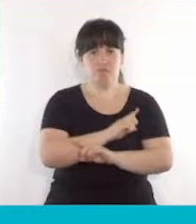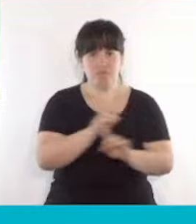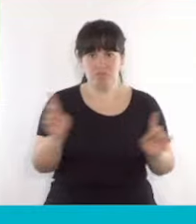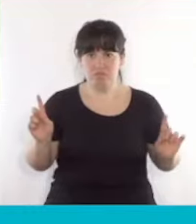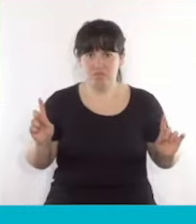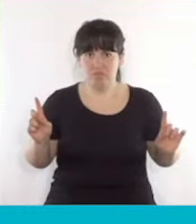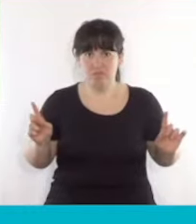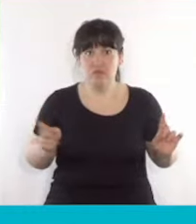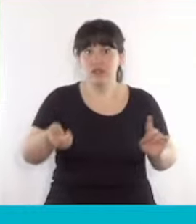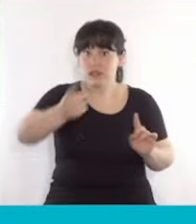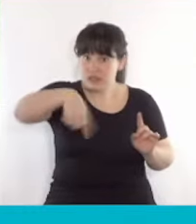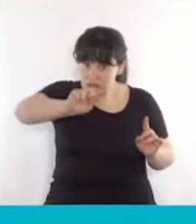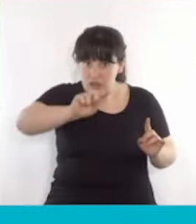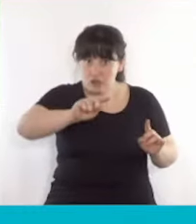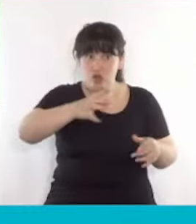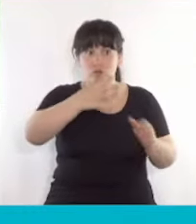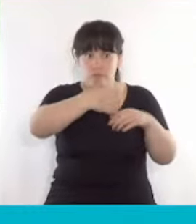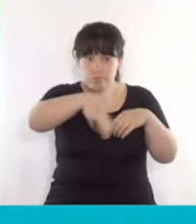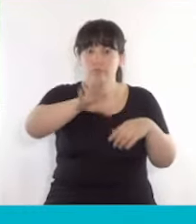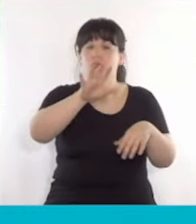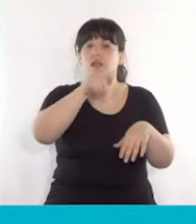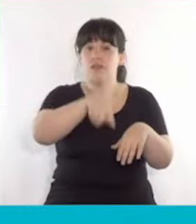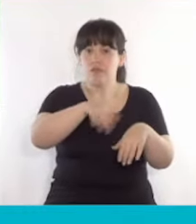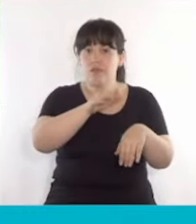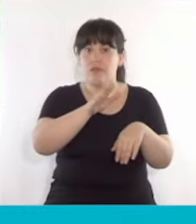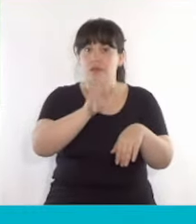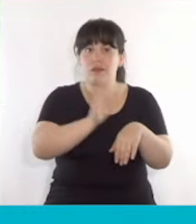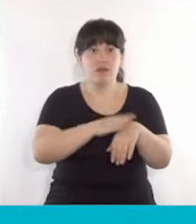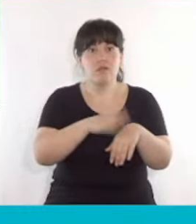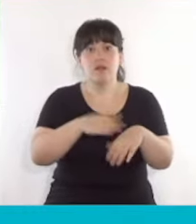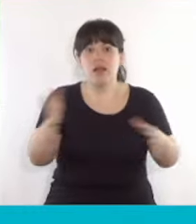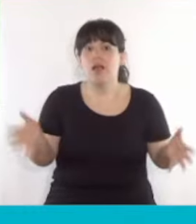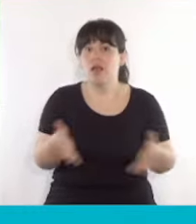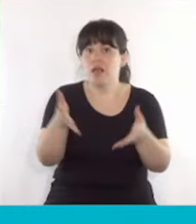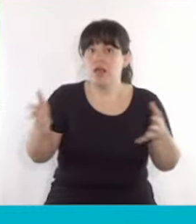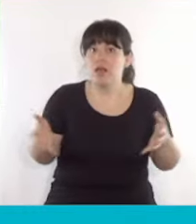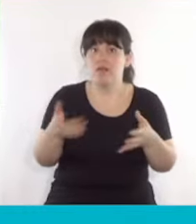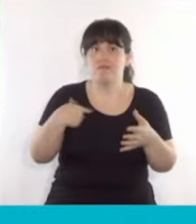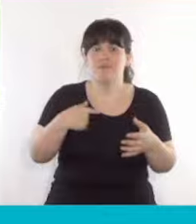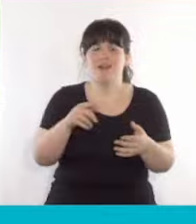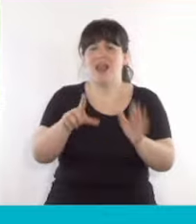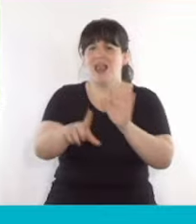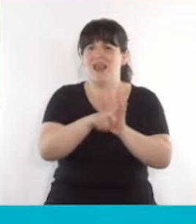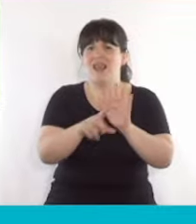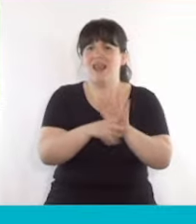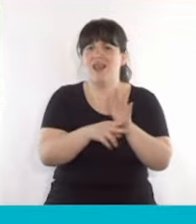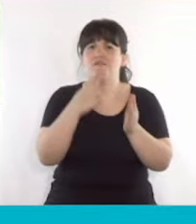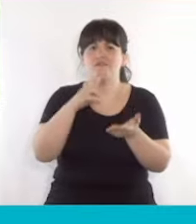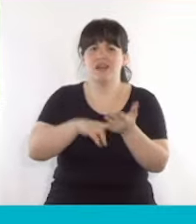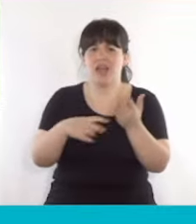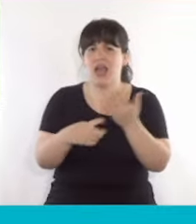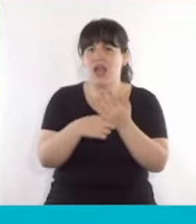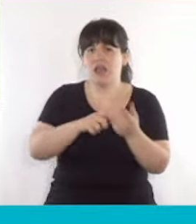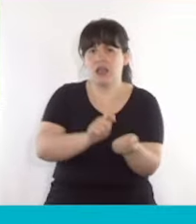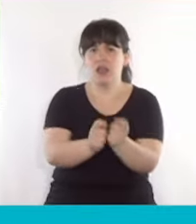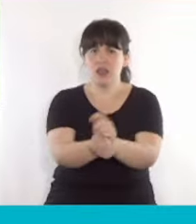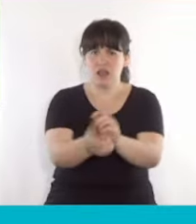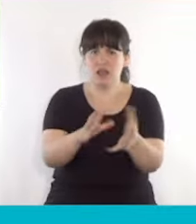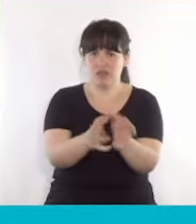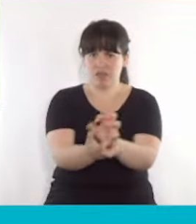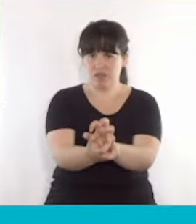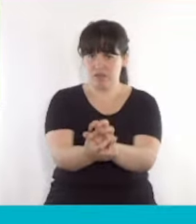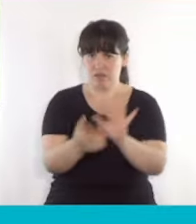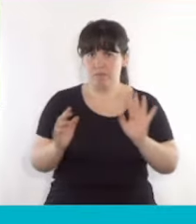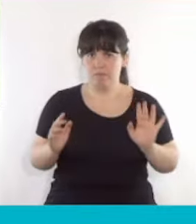Y son ellos, justamente, los que terminan impulsando la degradación de esta ley fiscal. Si bien la ley